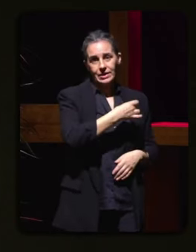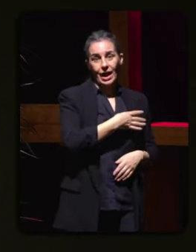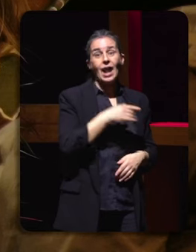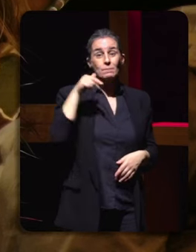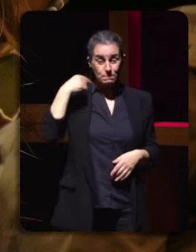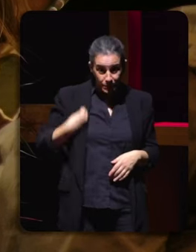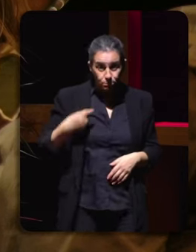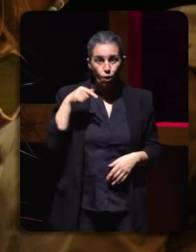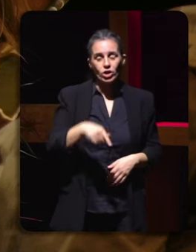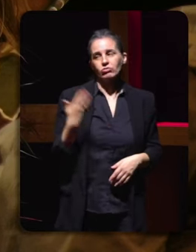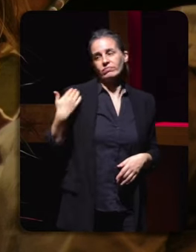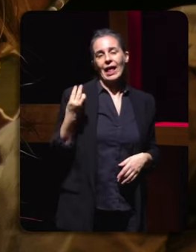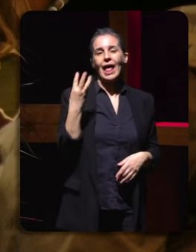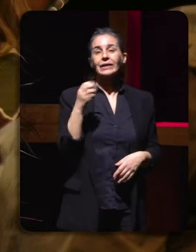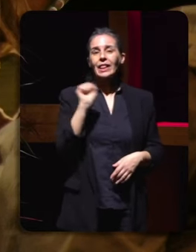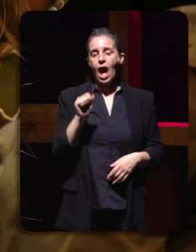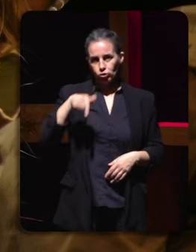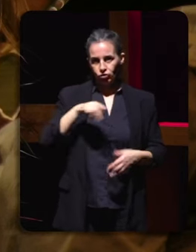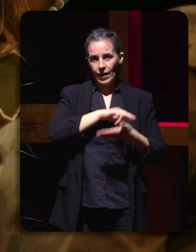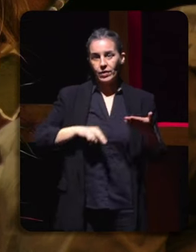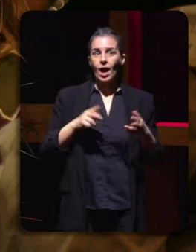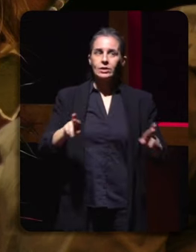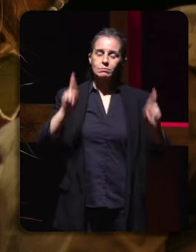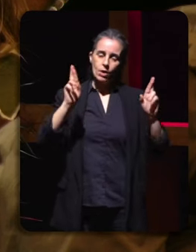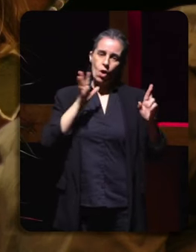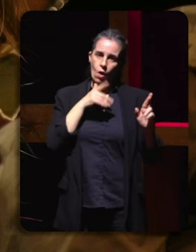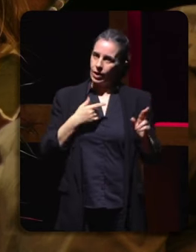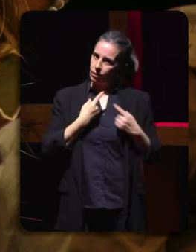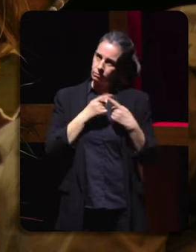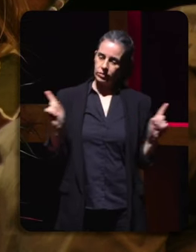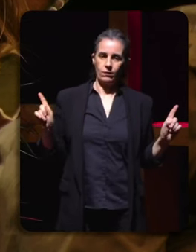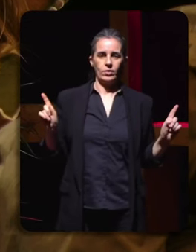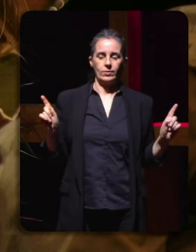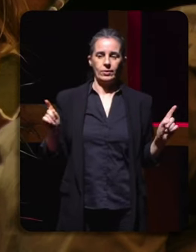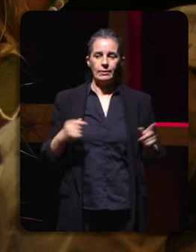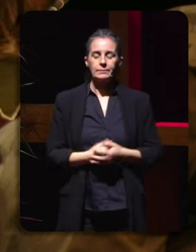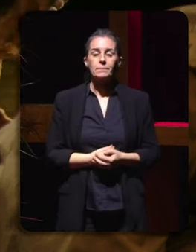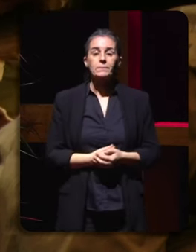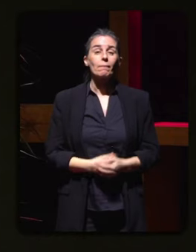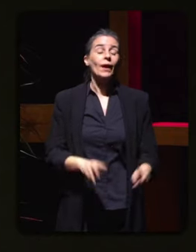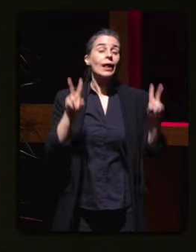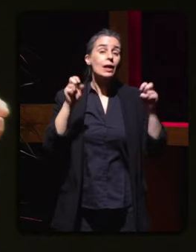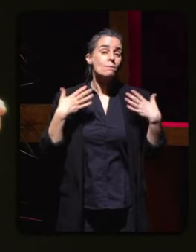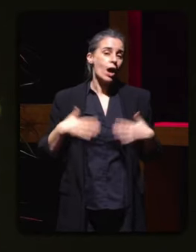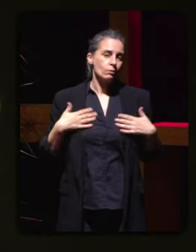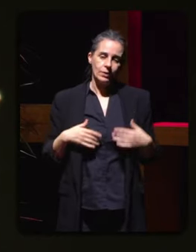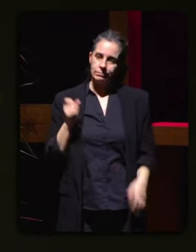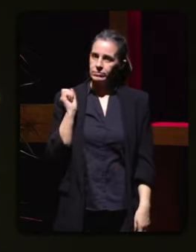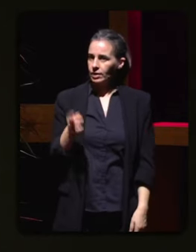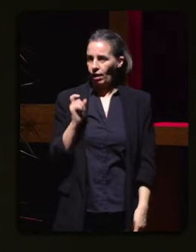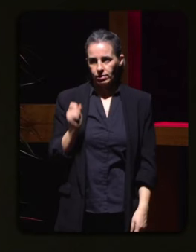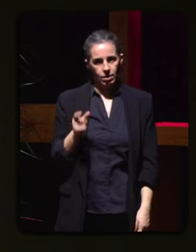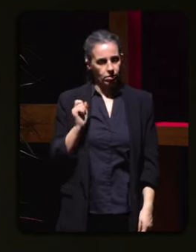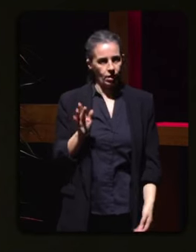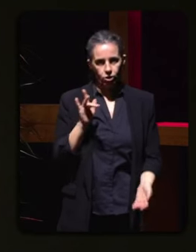e agardo que hoxe non ocorra en todo caso o da roupa é bastante habitual creo